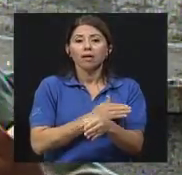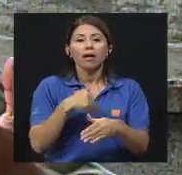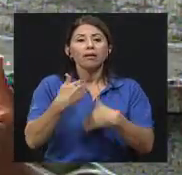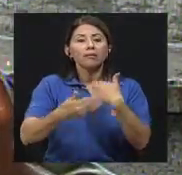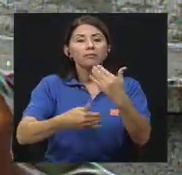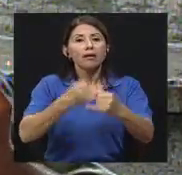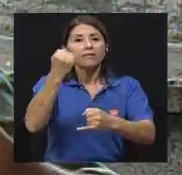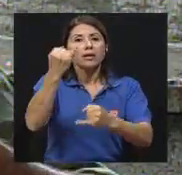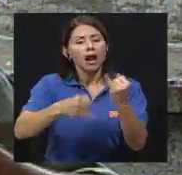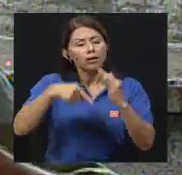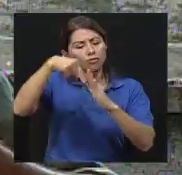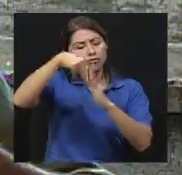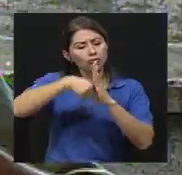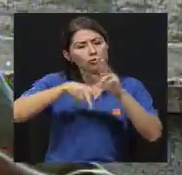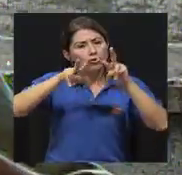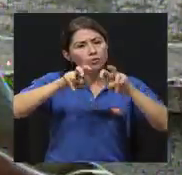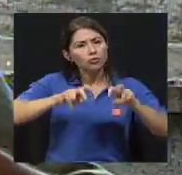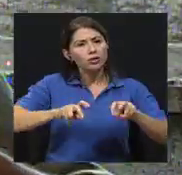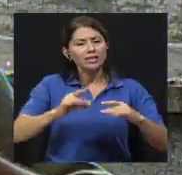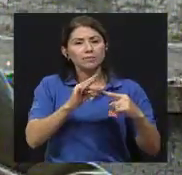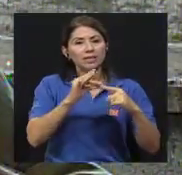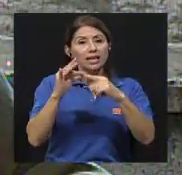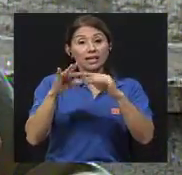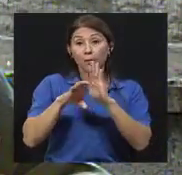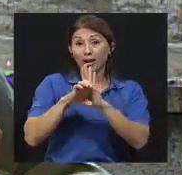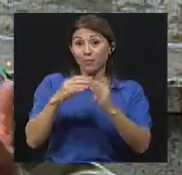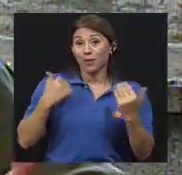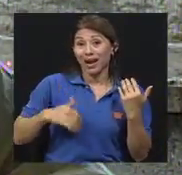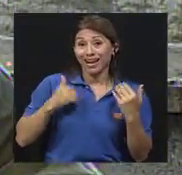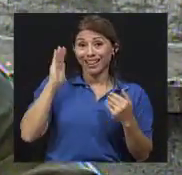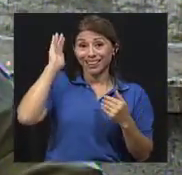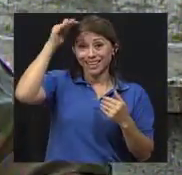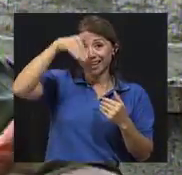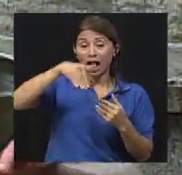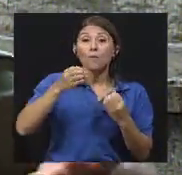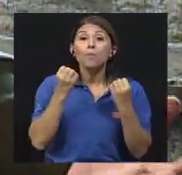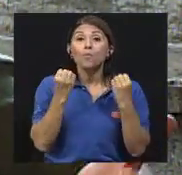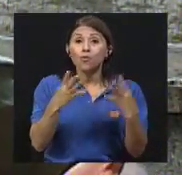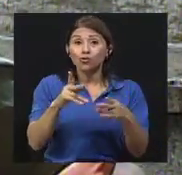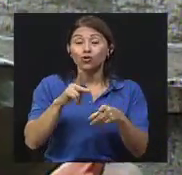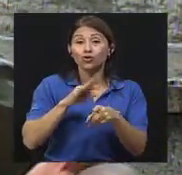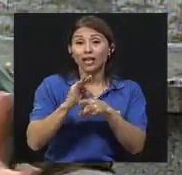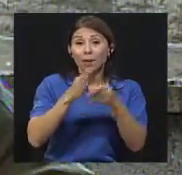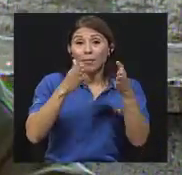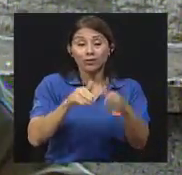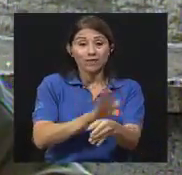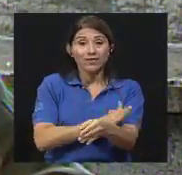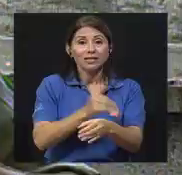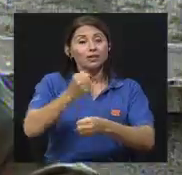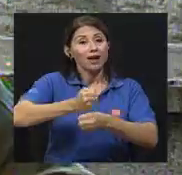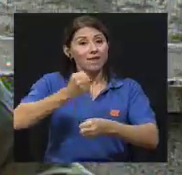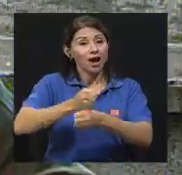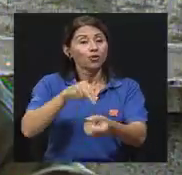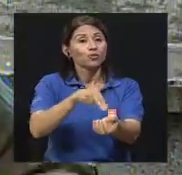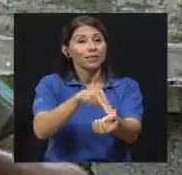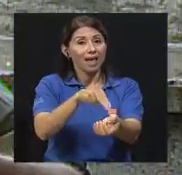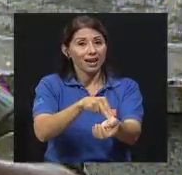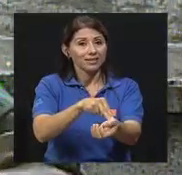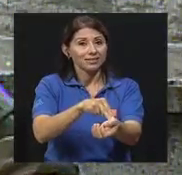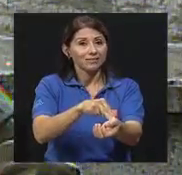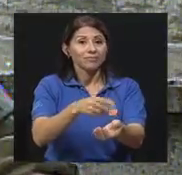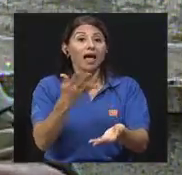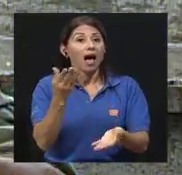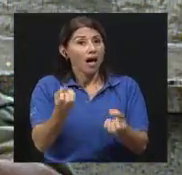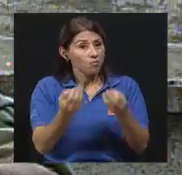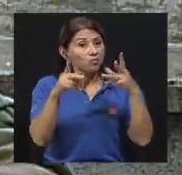Entonces, por ejemplo, en Argentina hay musicoterapeutas que trabajan en hospitales. Ahí atienden de todo paciente que llegue, ya sea internado, ya sea